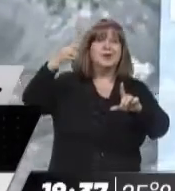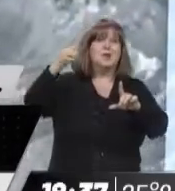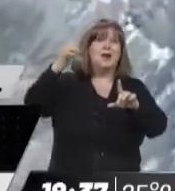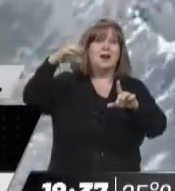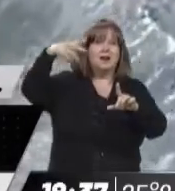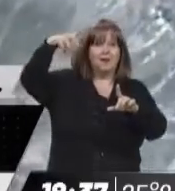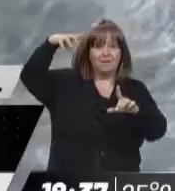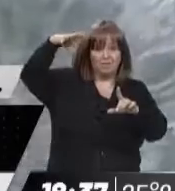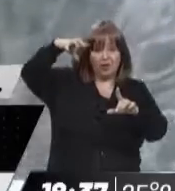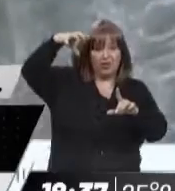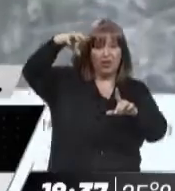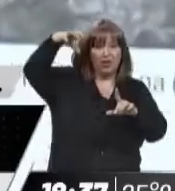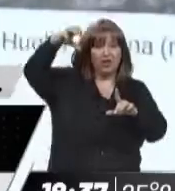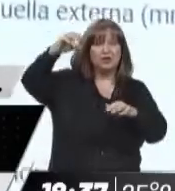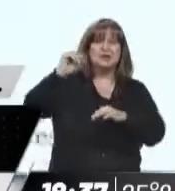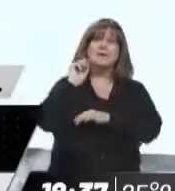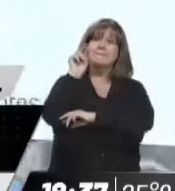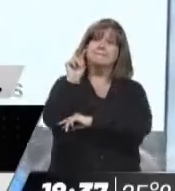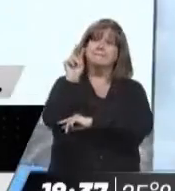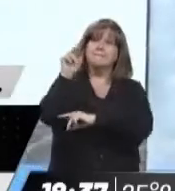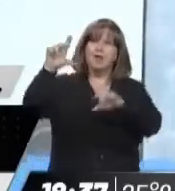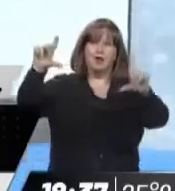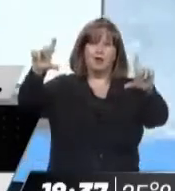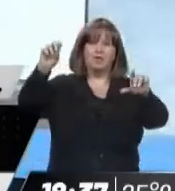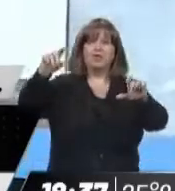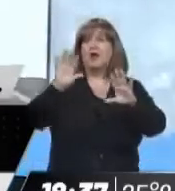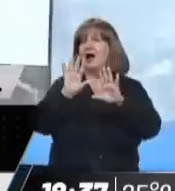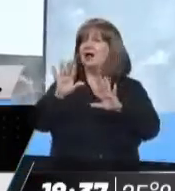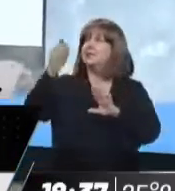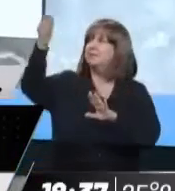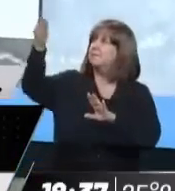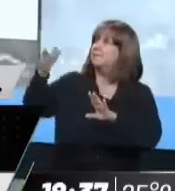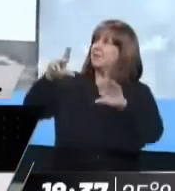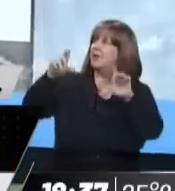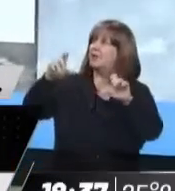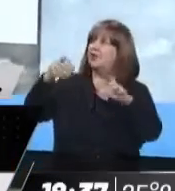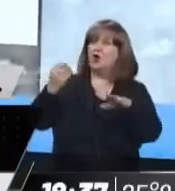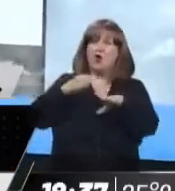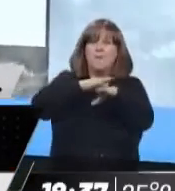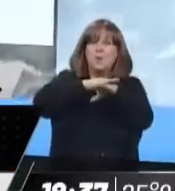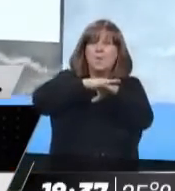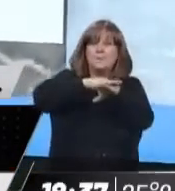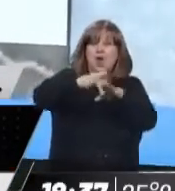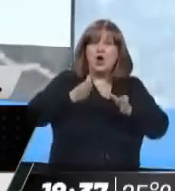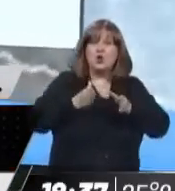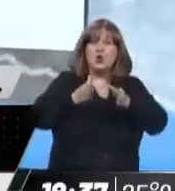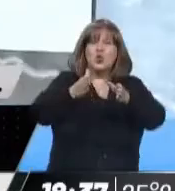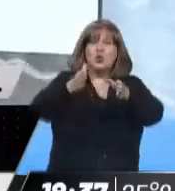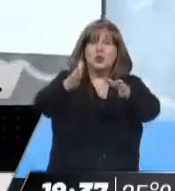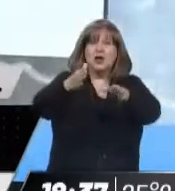y que de alguna manera nos muestra en forma gráfica el estado de todas nuestras rutas.